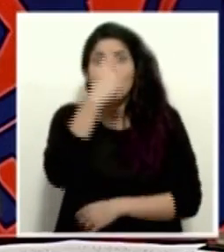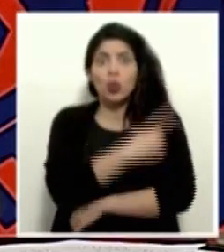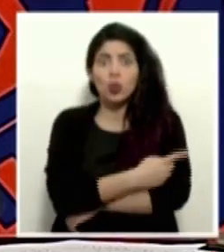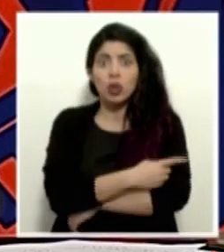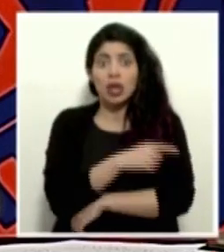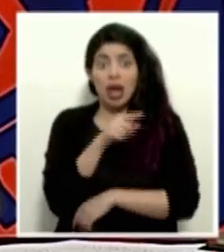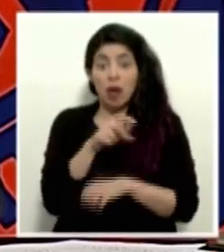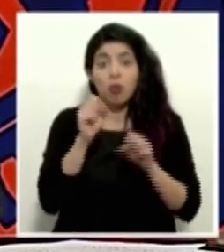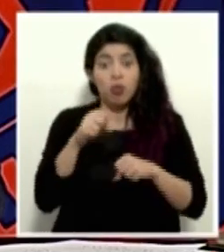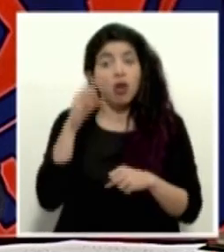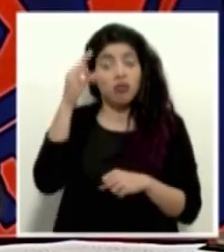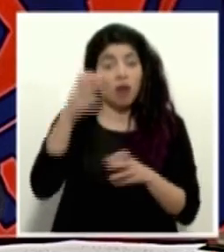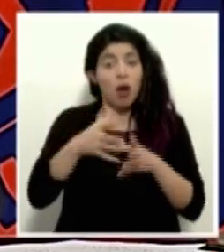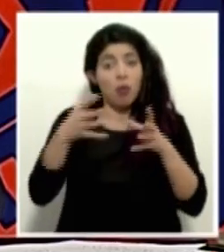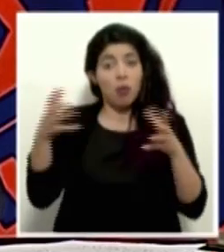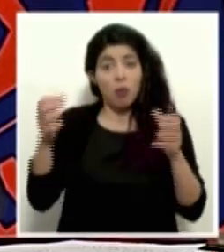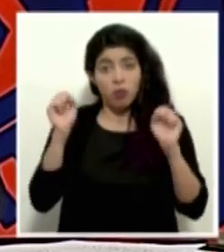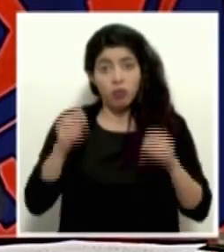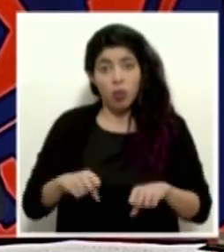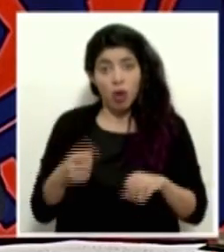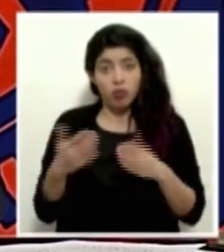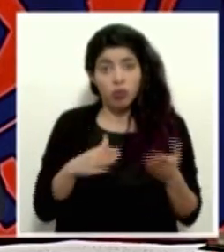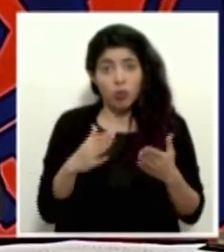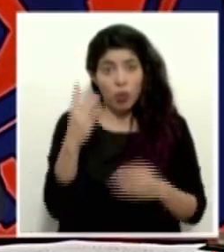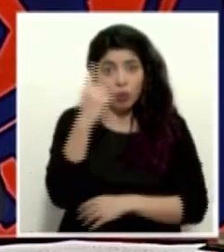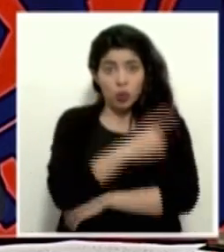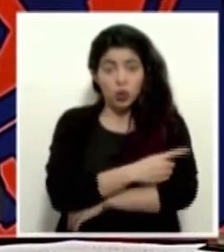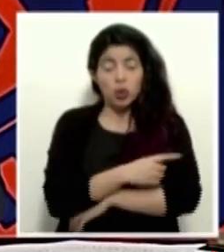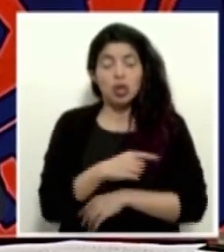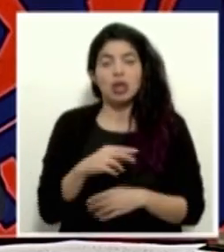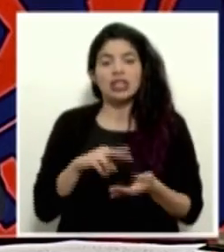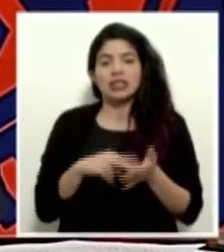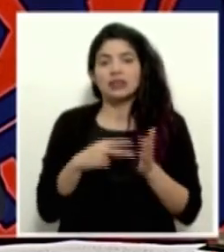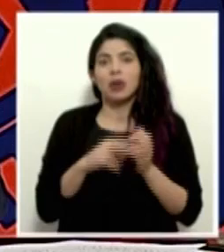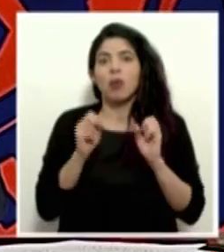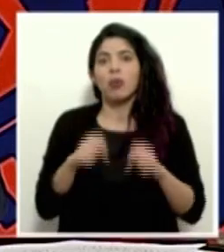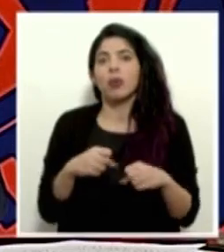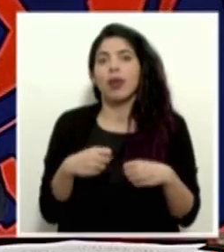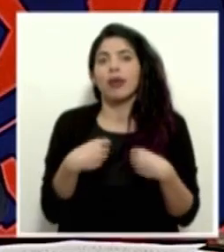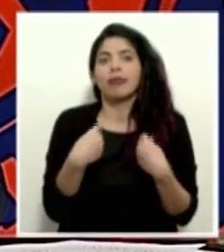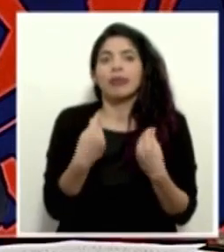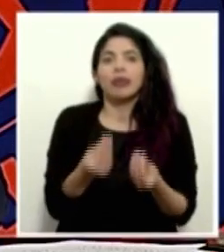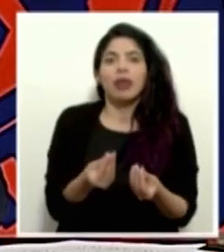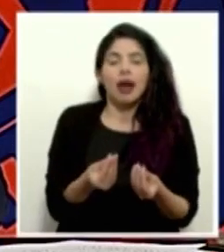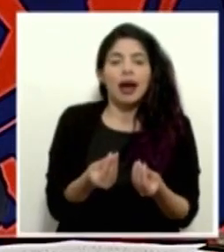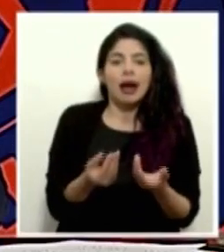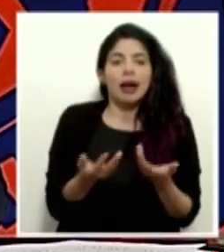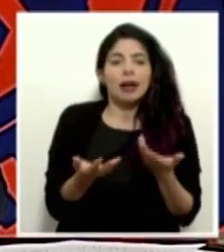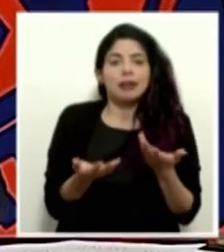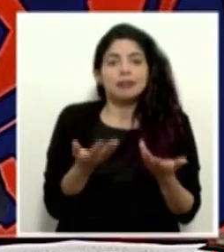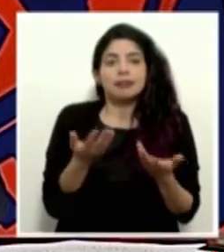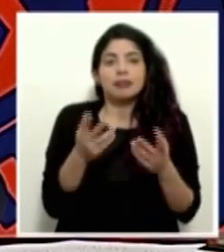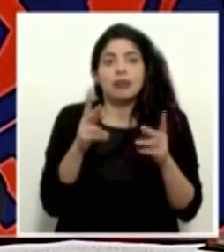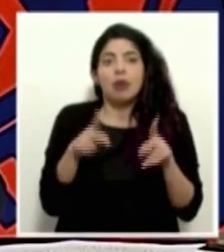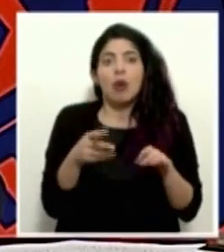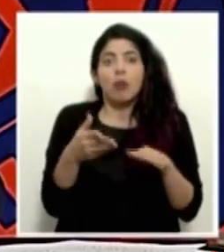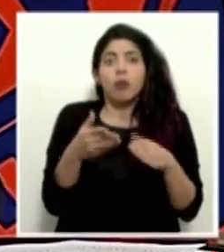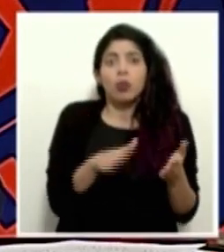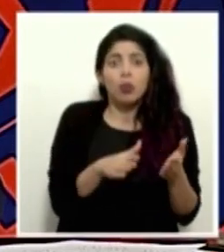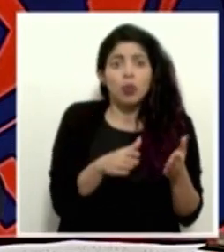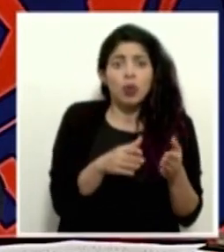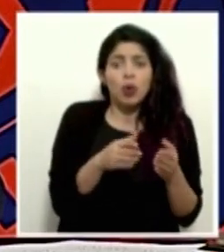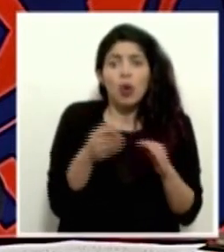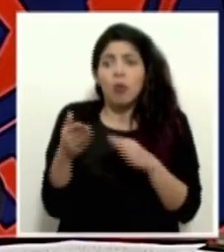día y eso puede aumentar. Y entonces se podría dar un caso donde hayan fallecimientos muy